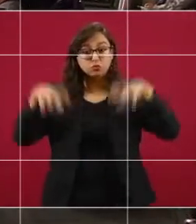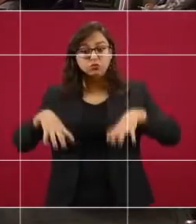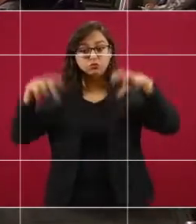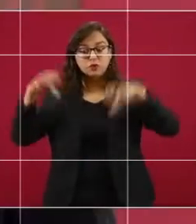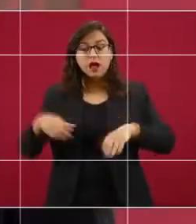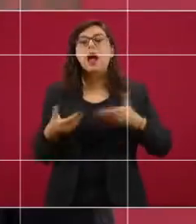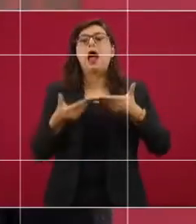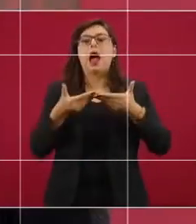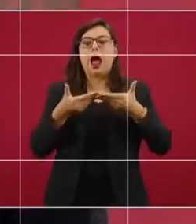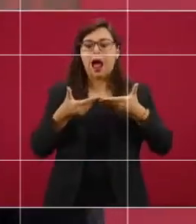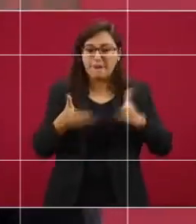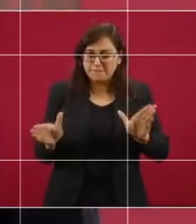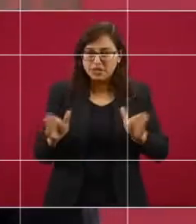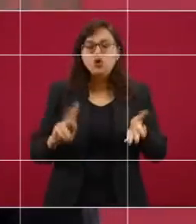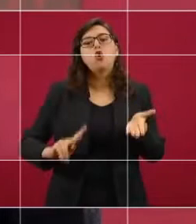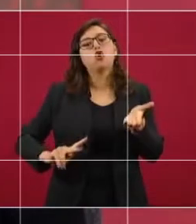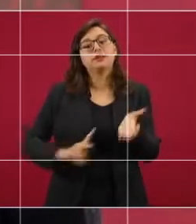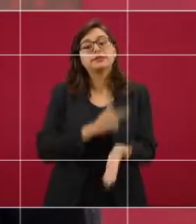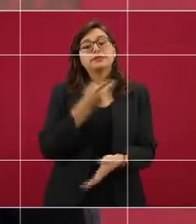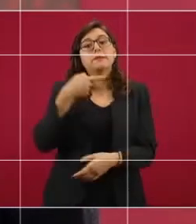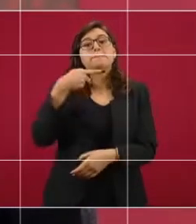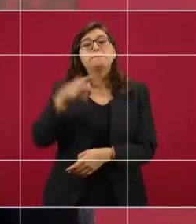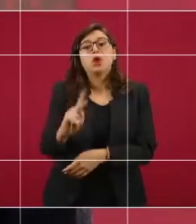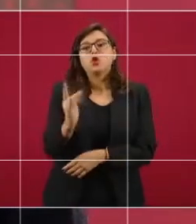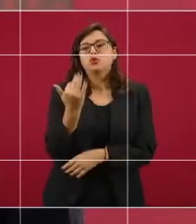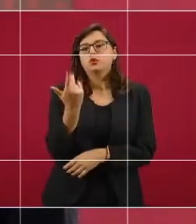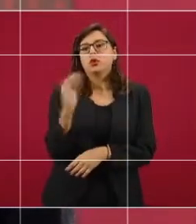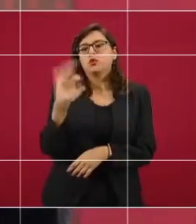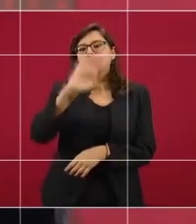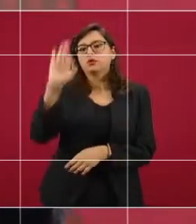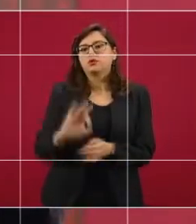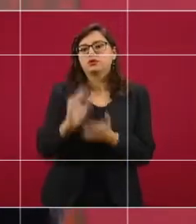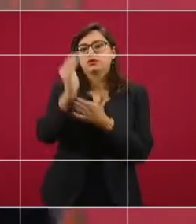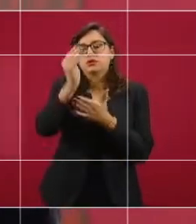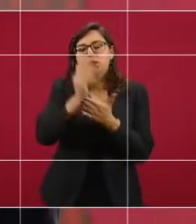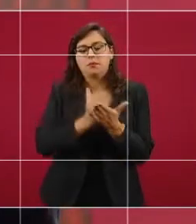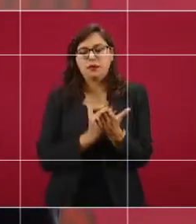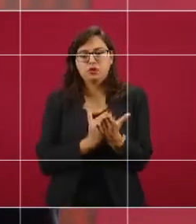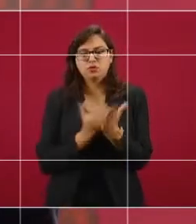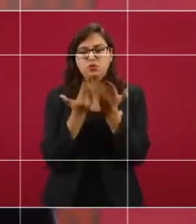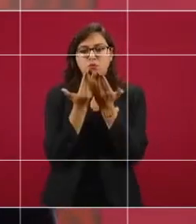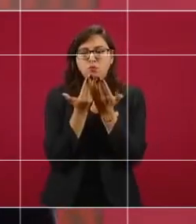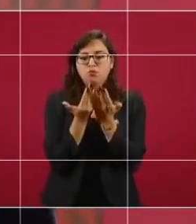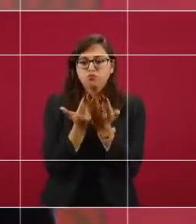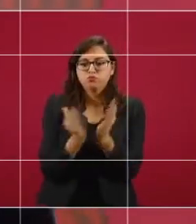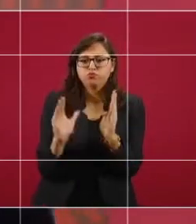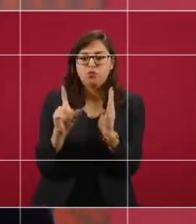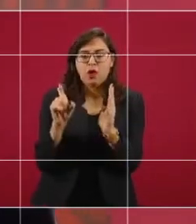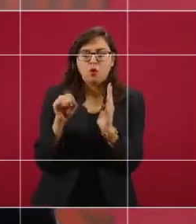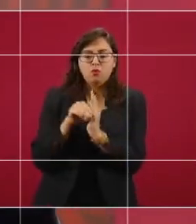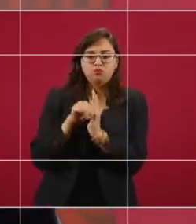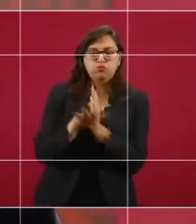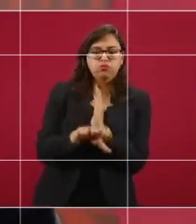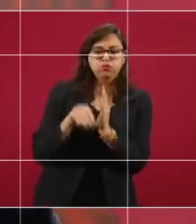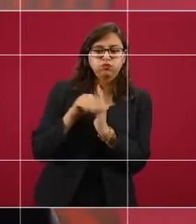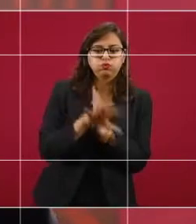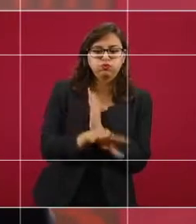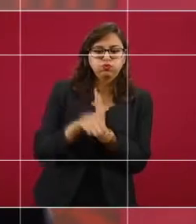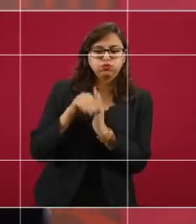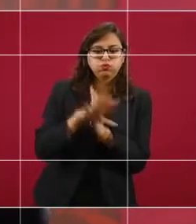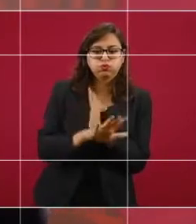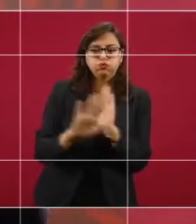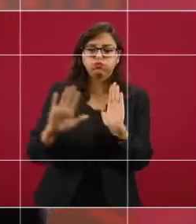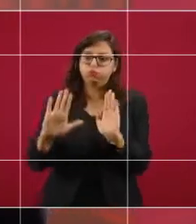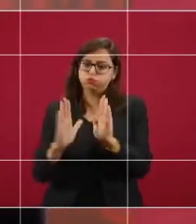la mitad de lo que se tuvo que desfogar de agua la vez